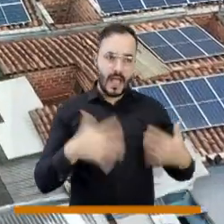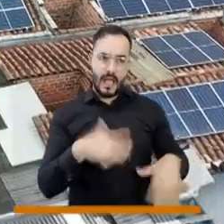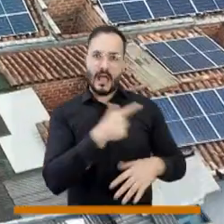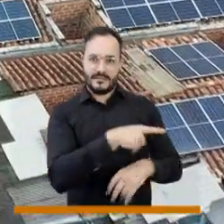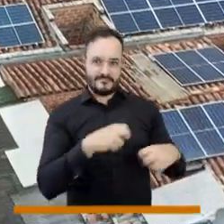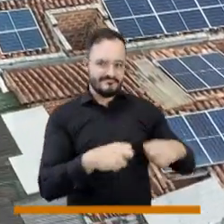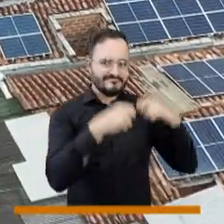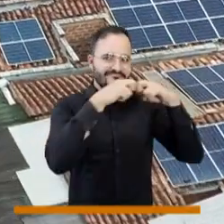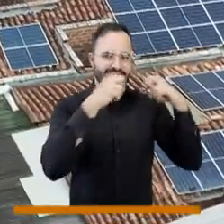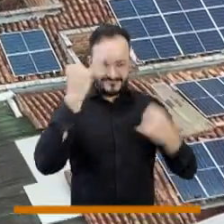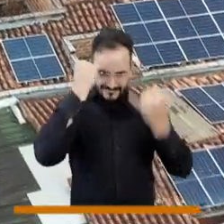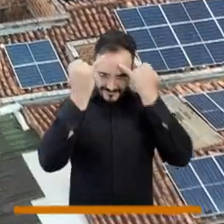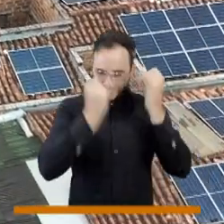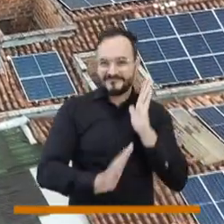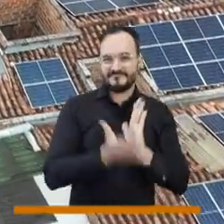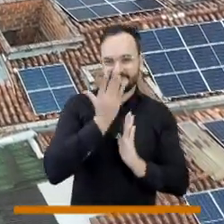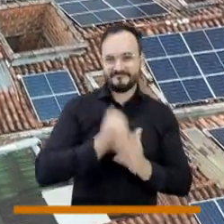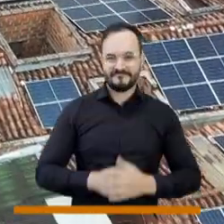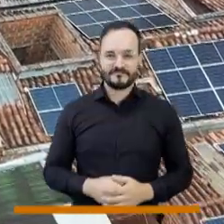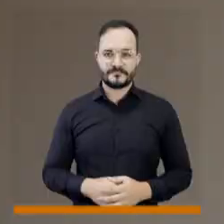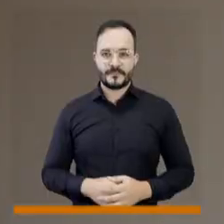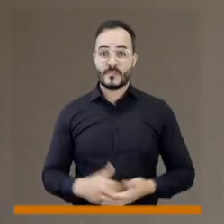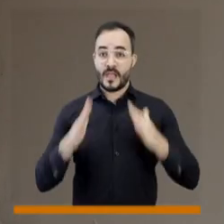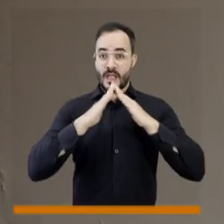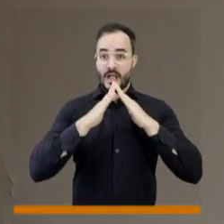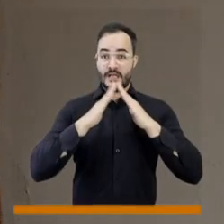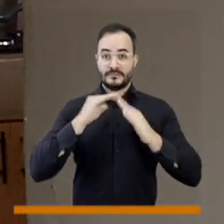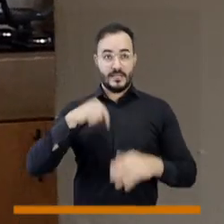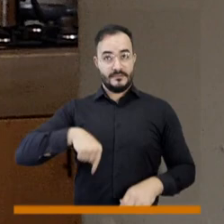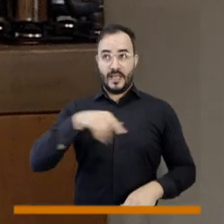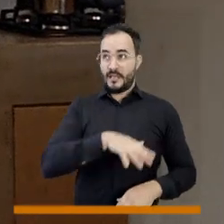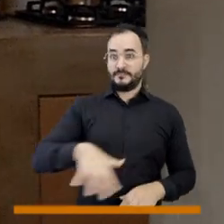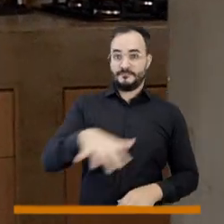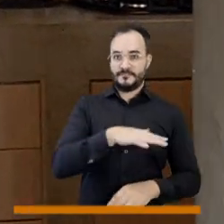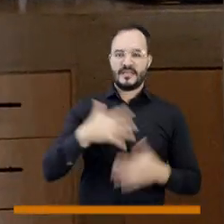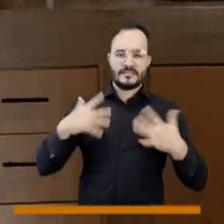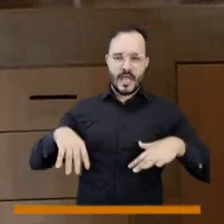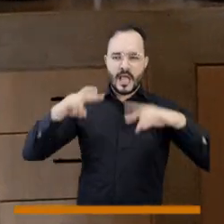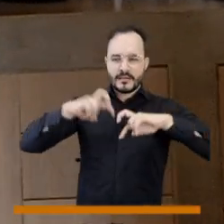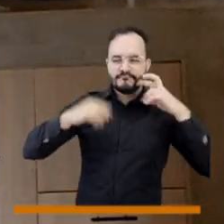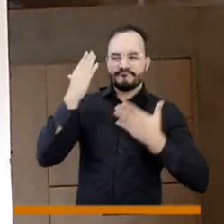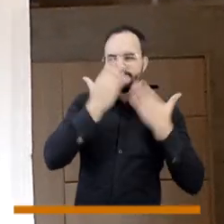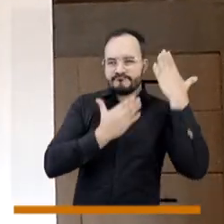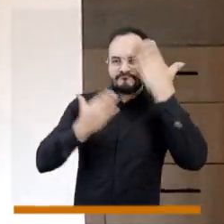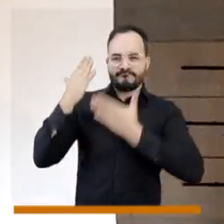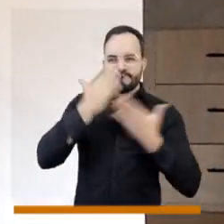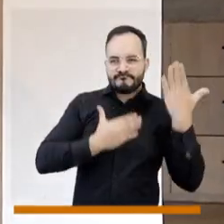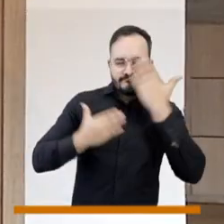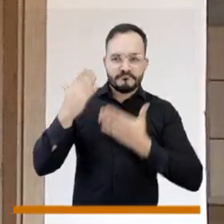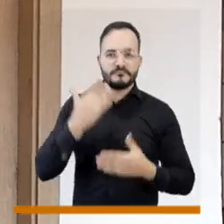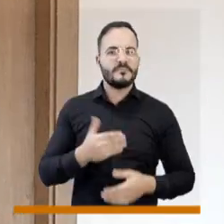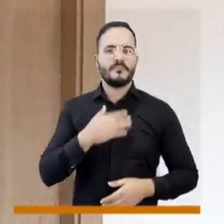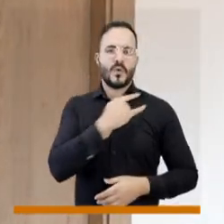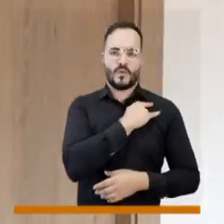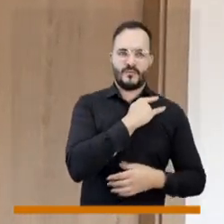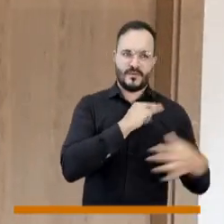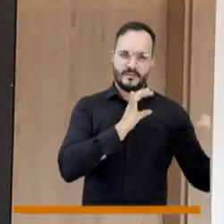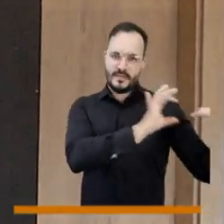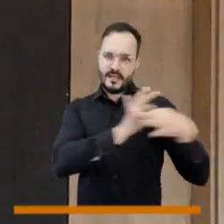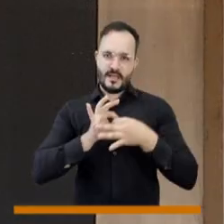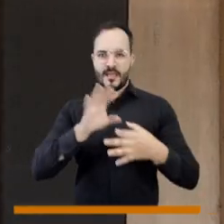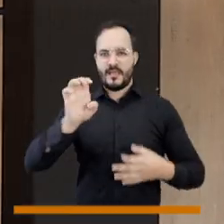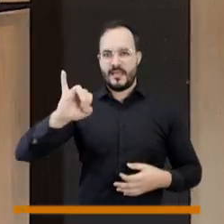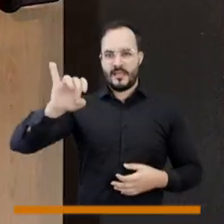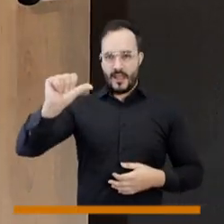e innovación. Esta casa hace parte de un experimento que estamos desarrollando desde la universidad EIA